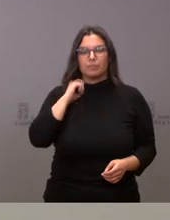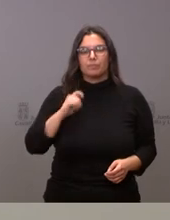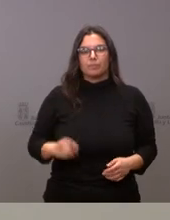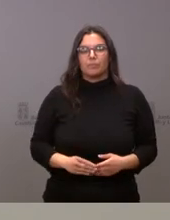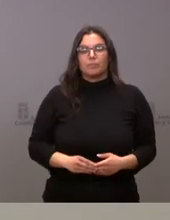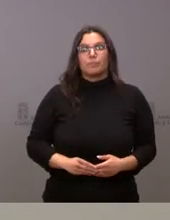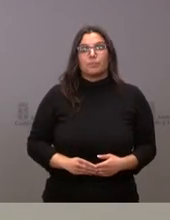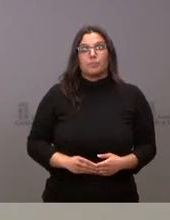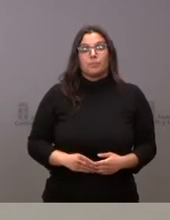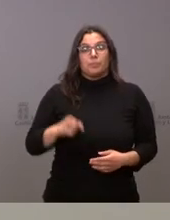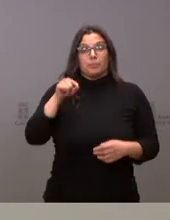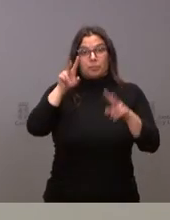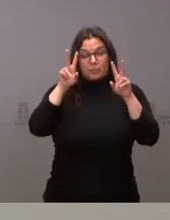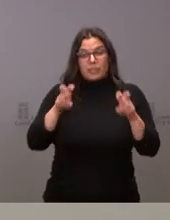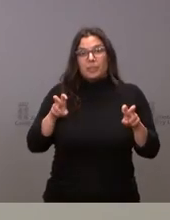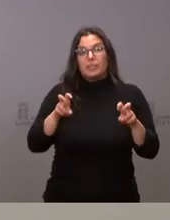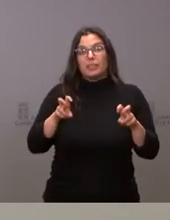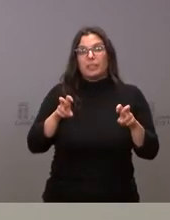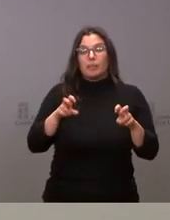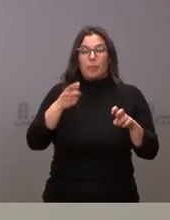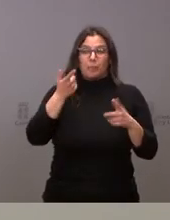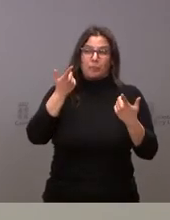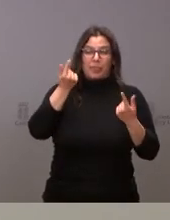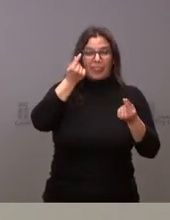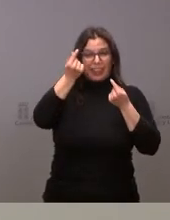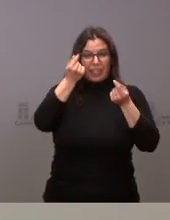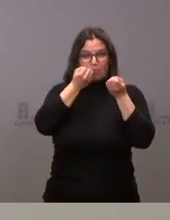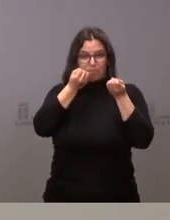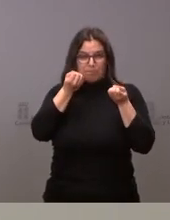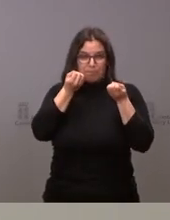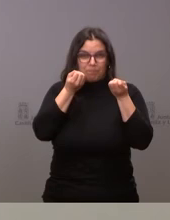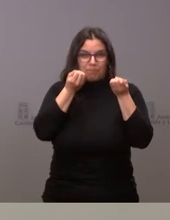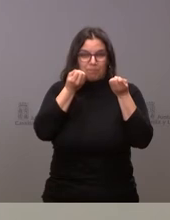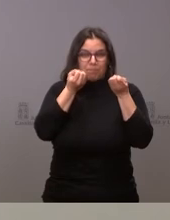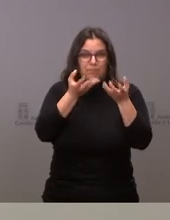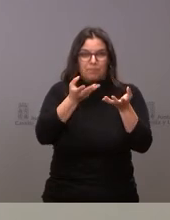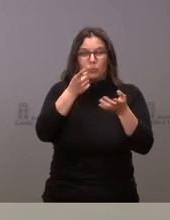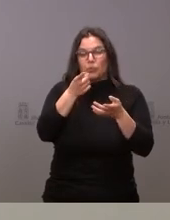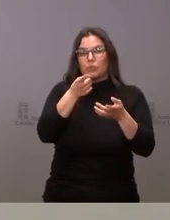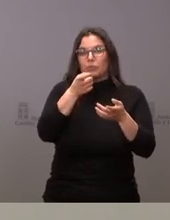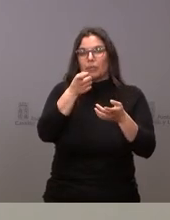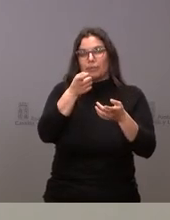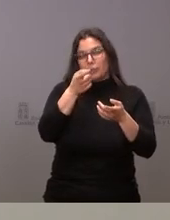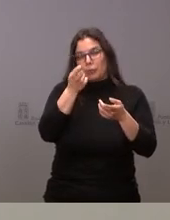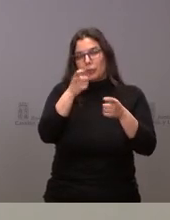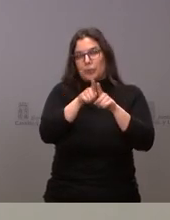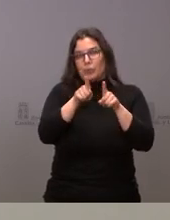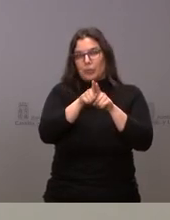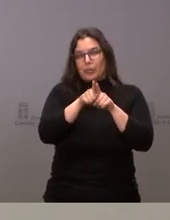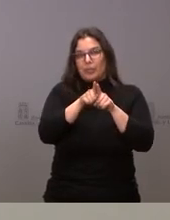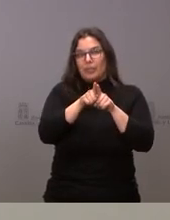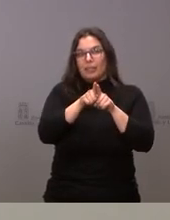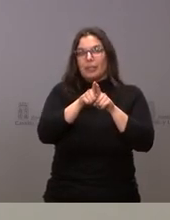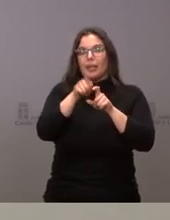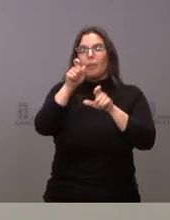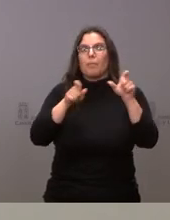bueno sobre esto quizá una apreciación a un término que utiliza usted yo no he dicho nunca que son personas que han